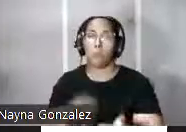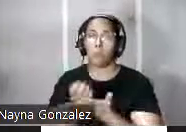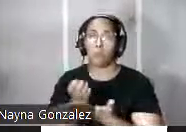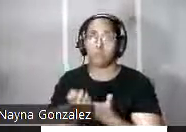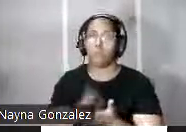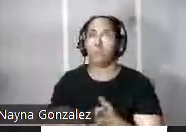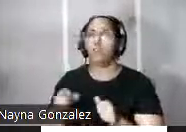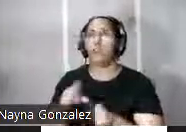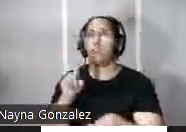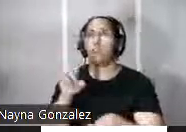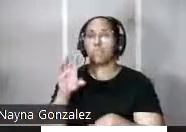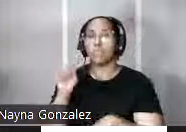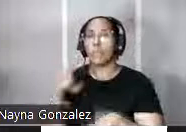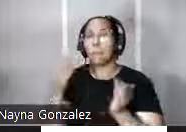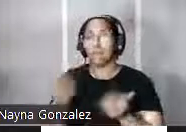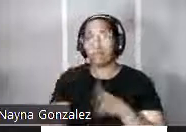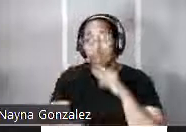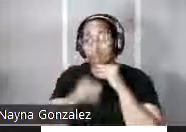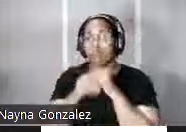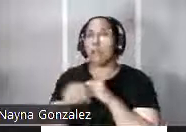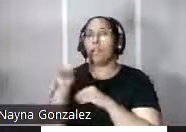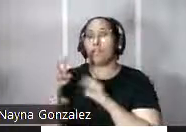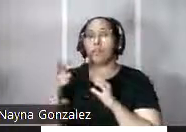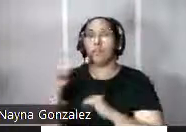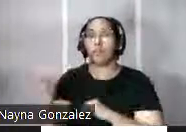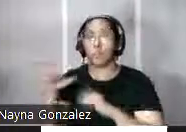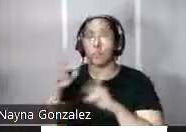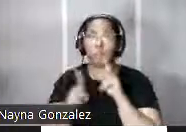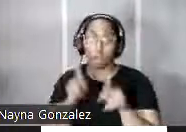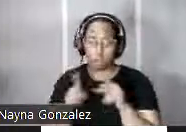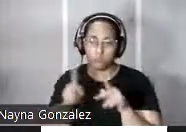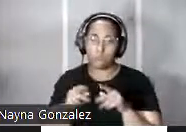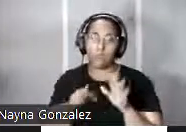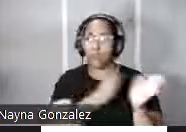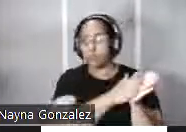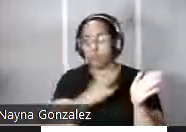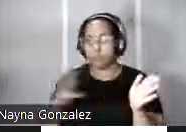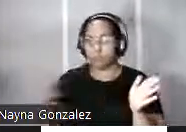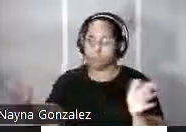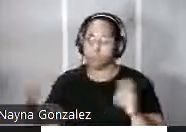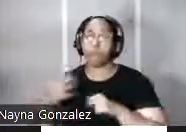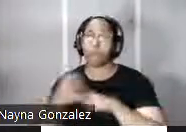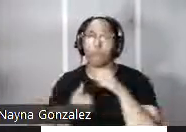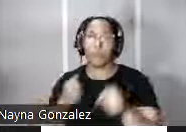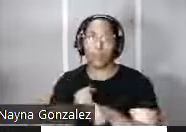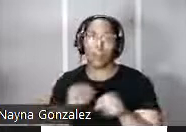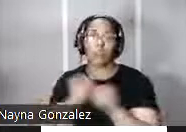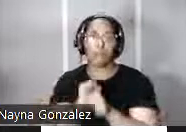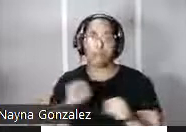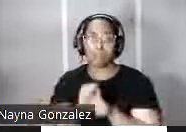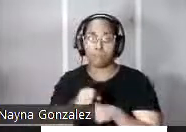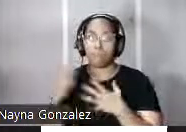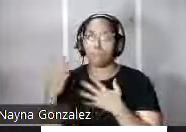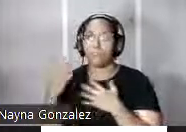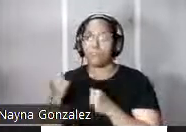centenar de ingenieros militares en la isla durante toda esta centuria un trabajo que espero muy